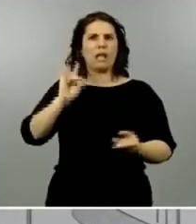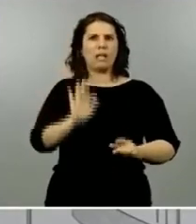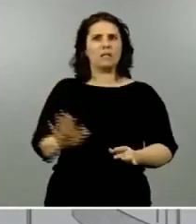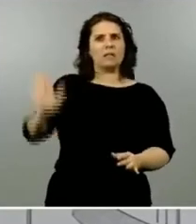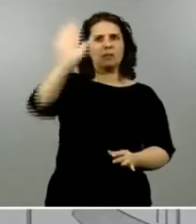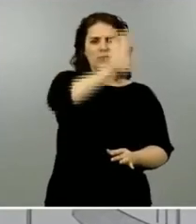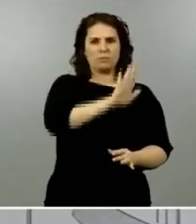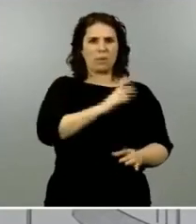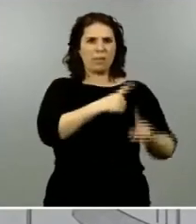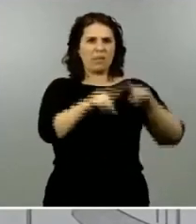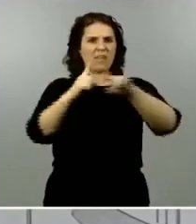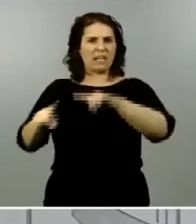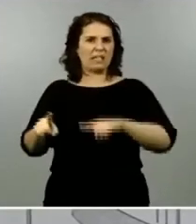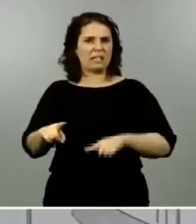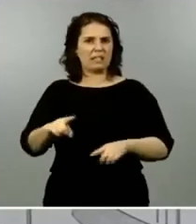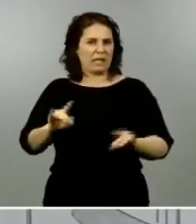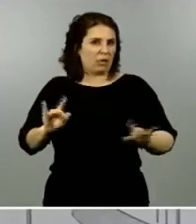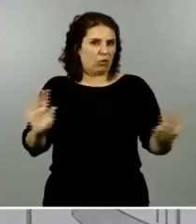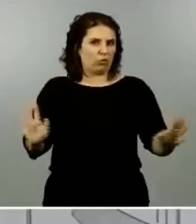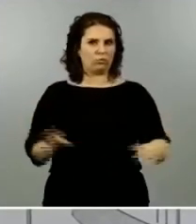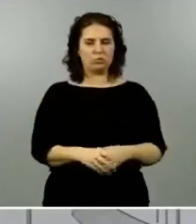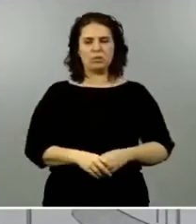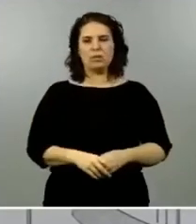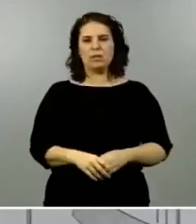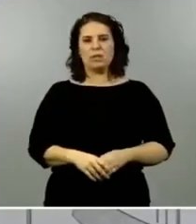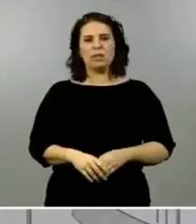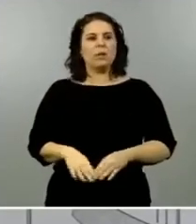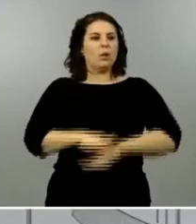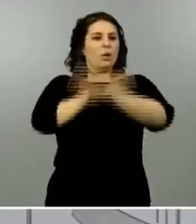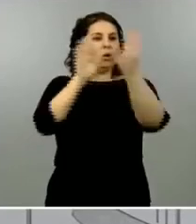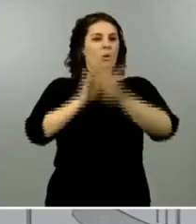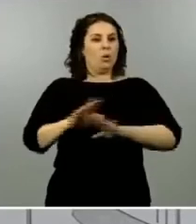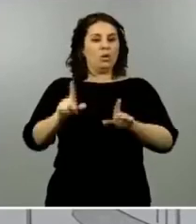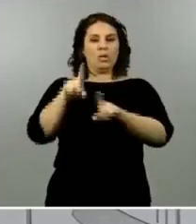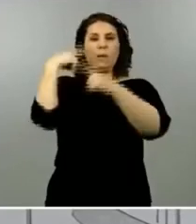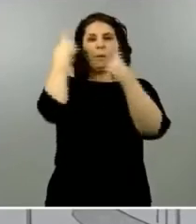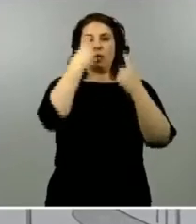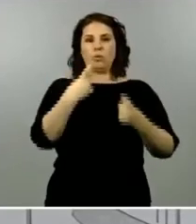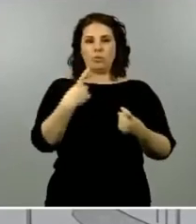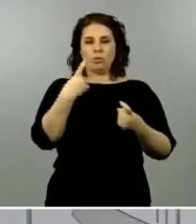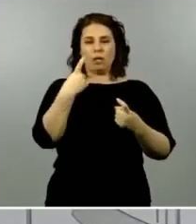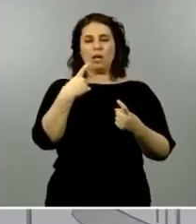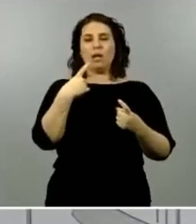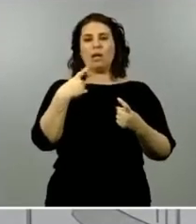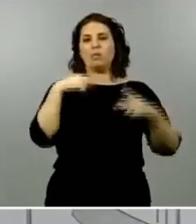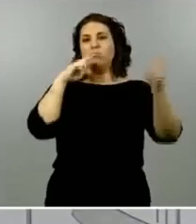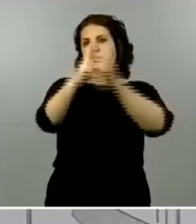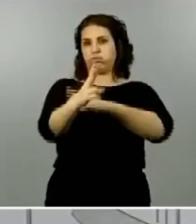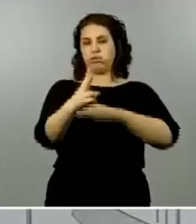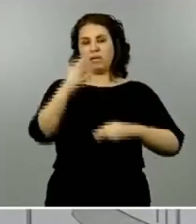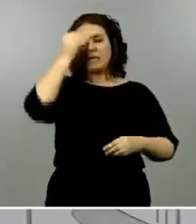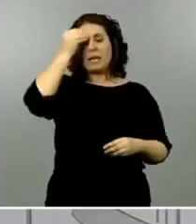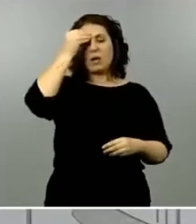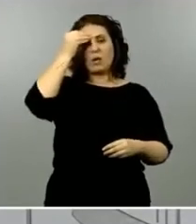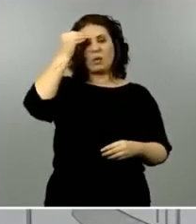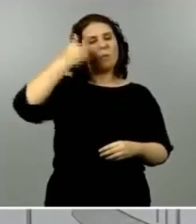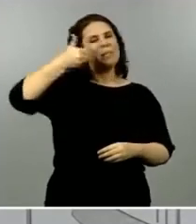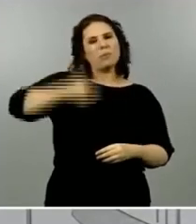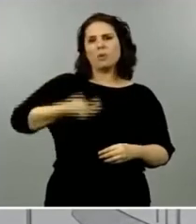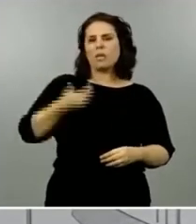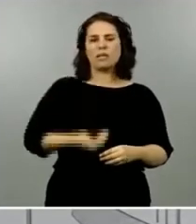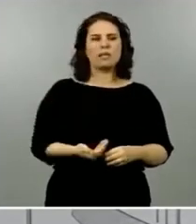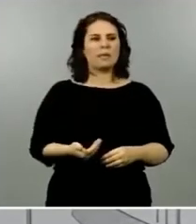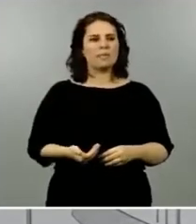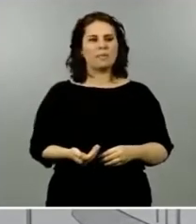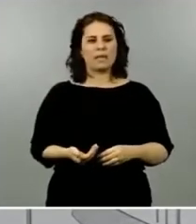territorios y respecto a la última de las preguntas creo que lo sustantivo es las políticas la triple